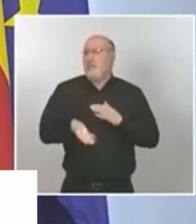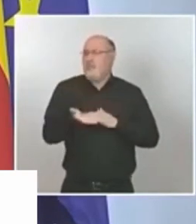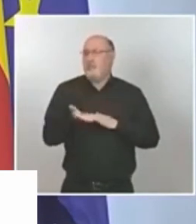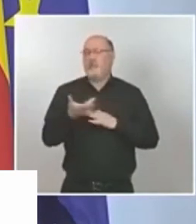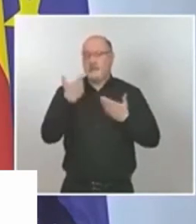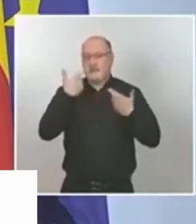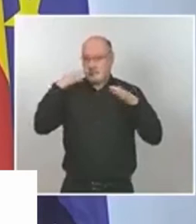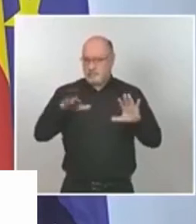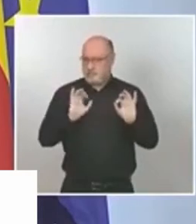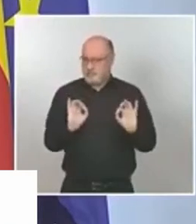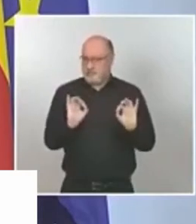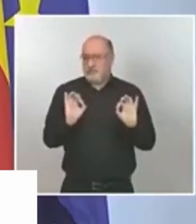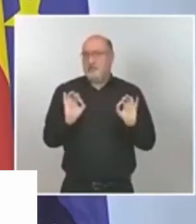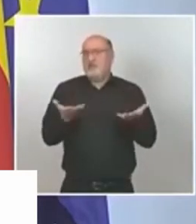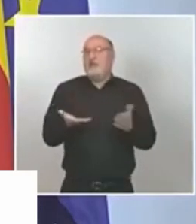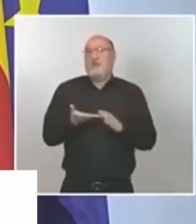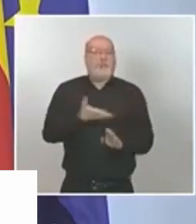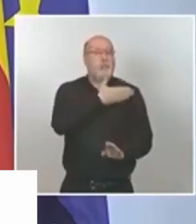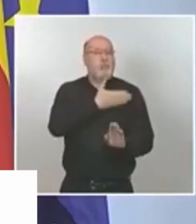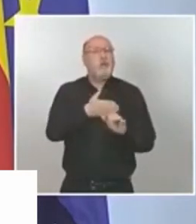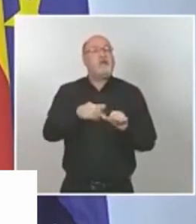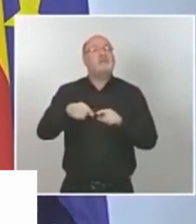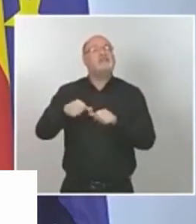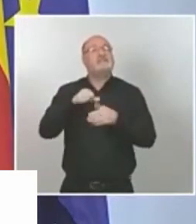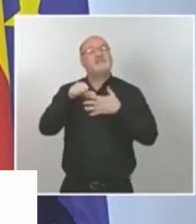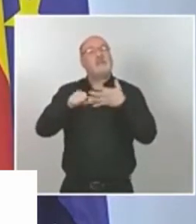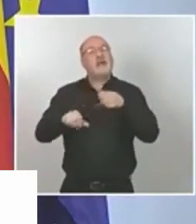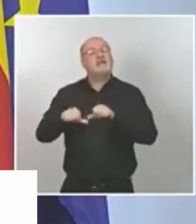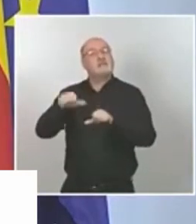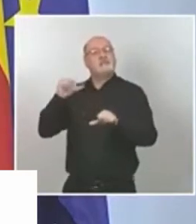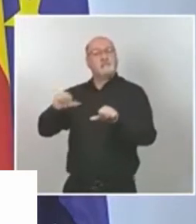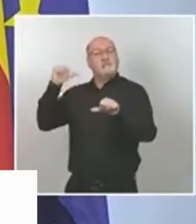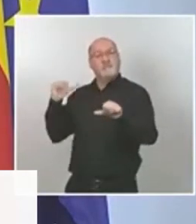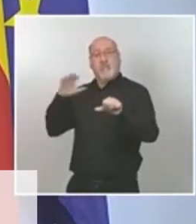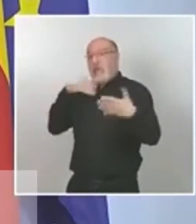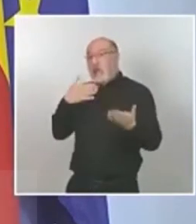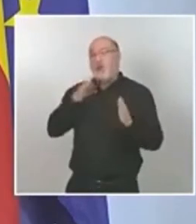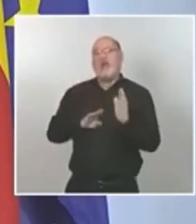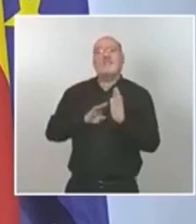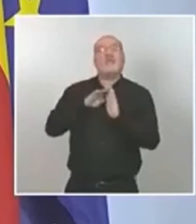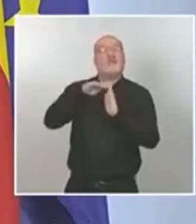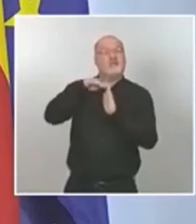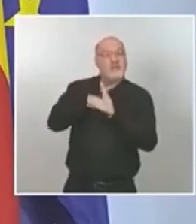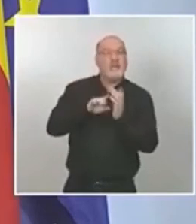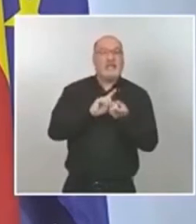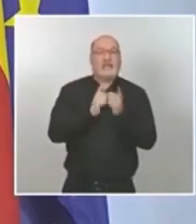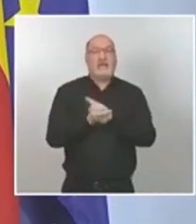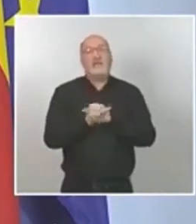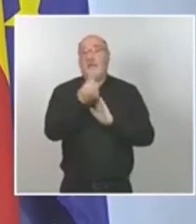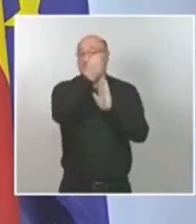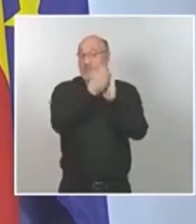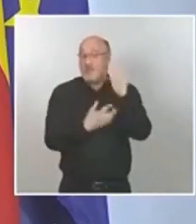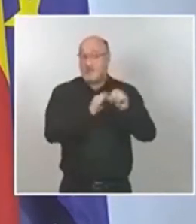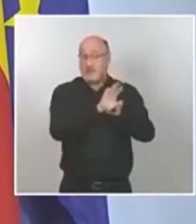al igual que ya veníamos observando los días pasados un cambio en la tendencia y que los datos están apuntando a que